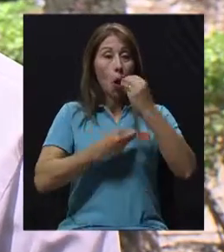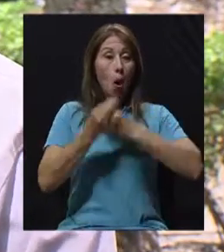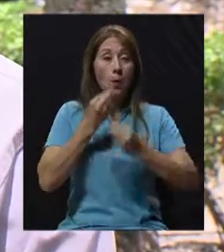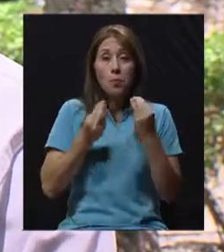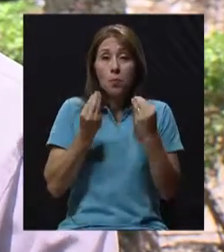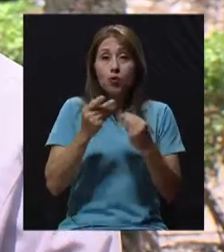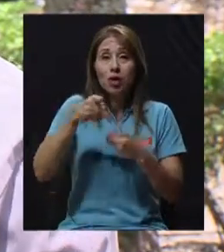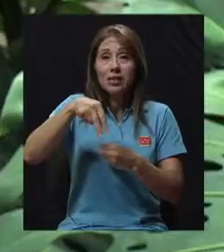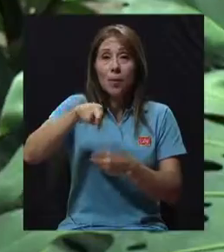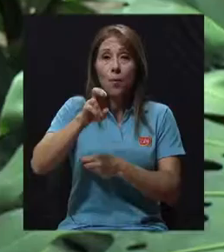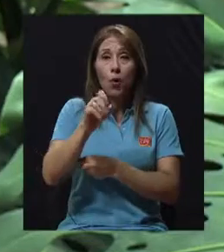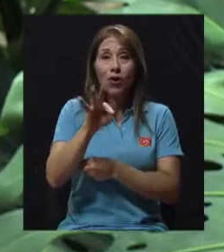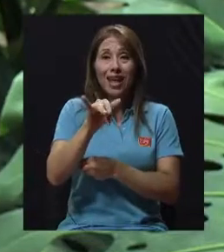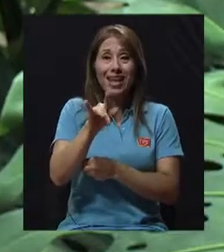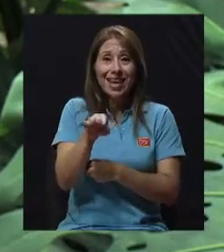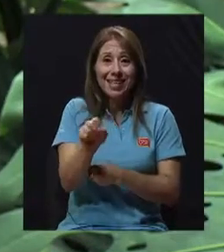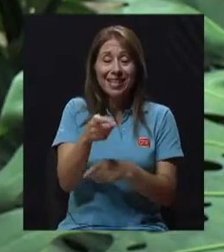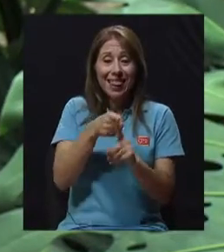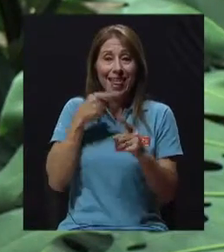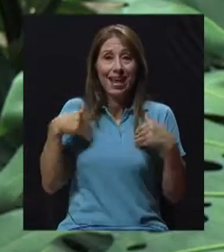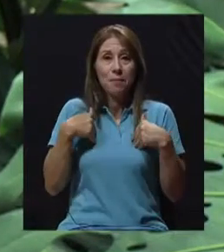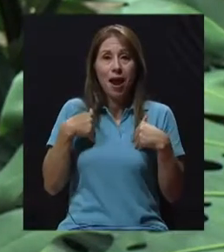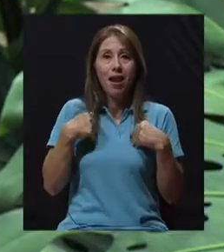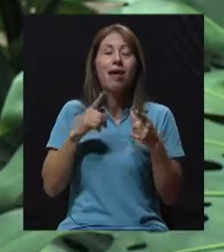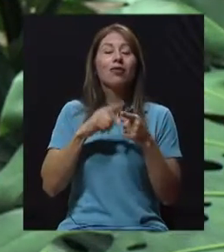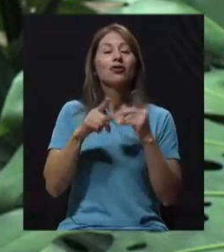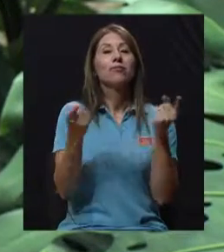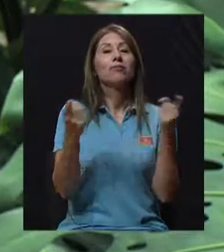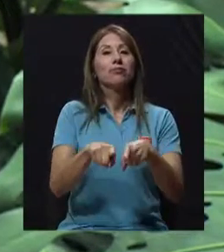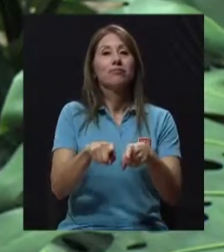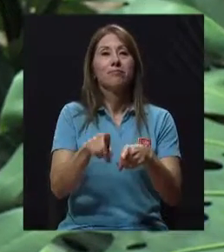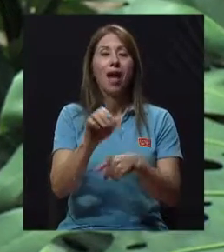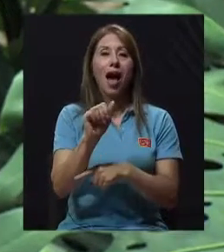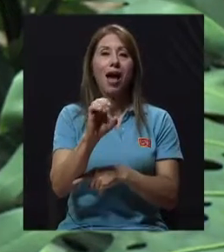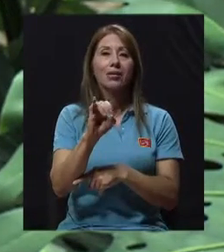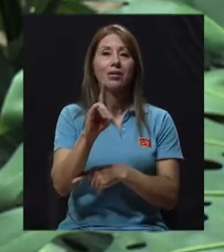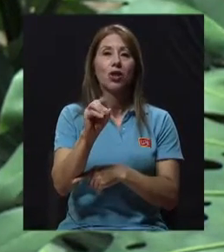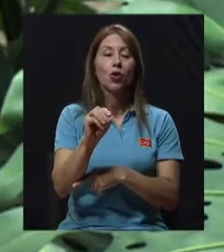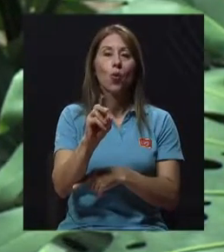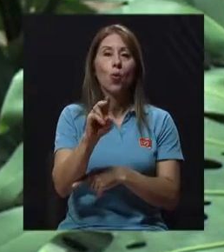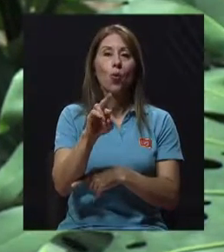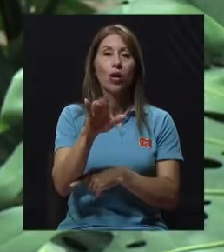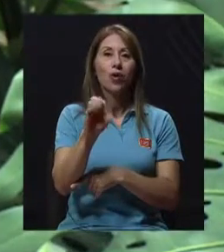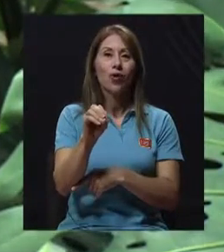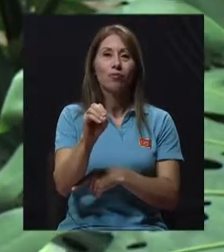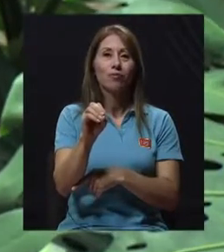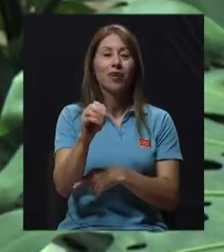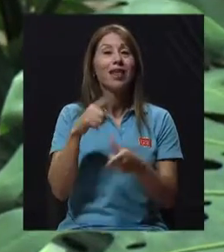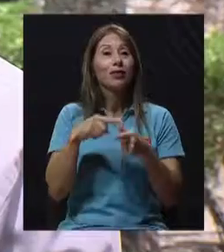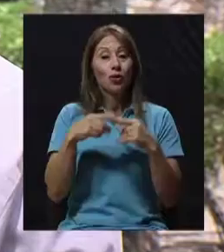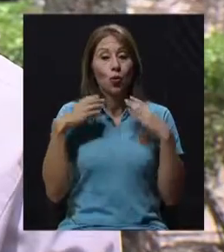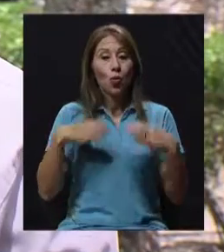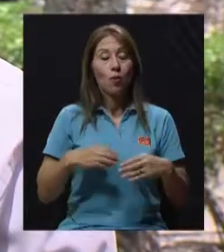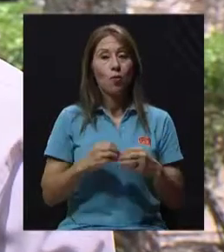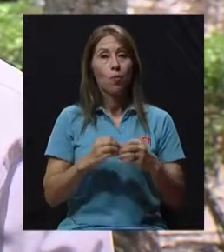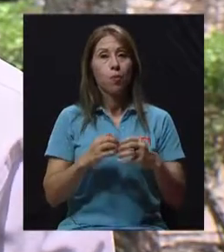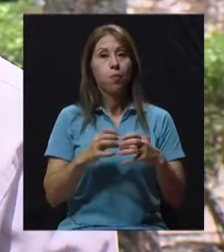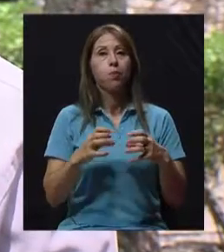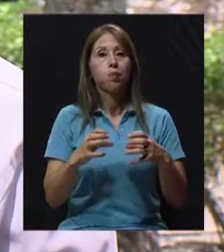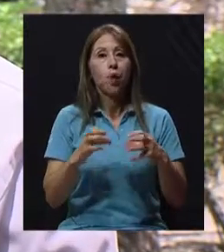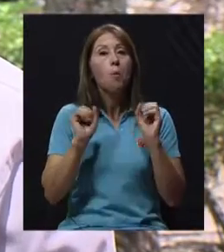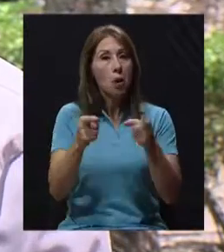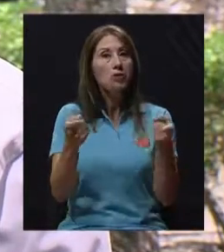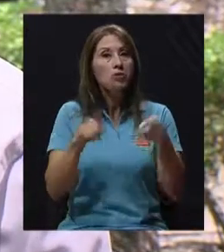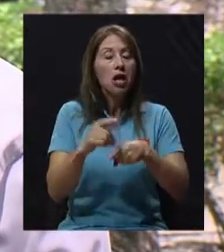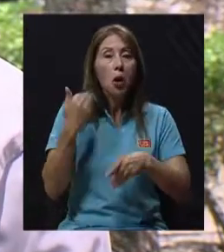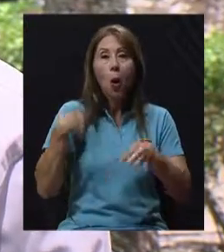se va a acumular. Y ese ácido úrico lo que produce es una inflamación en el cuerpo, principalmente la gente lo asocia con la gota, ¿verdad? Que puede ser en hombres